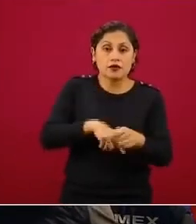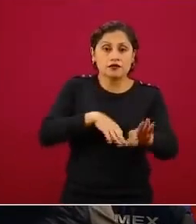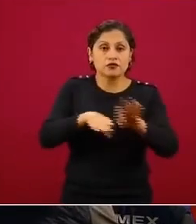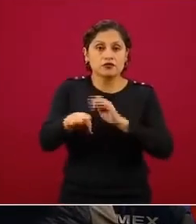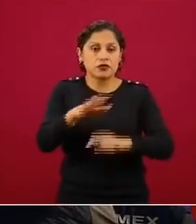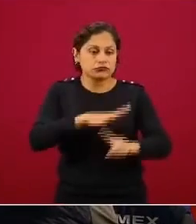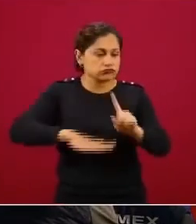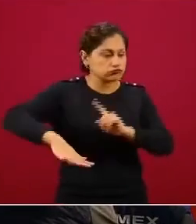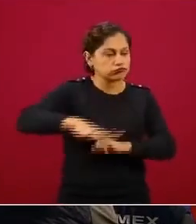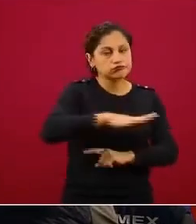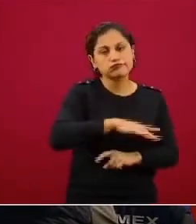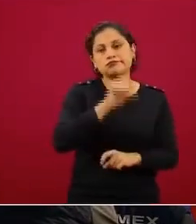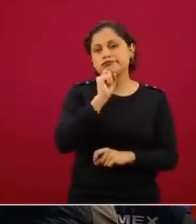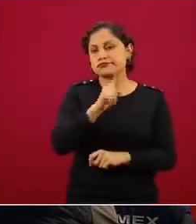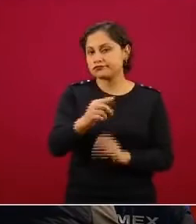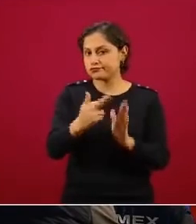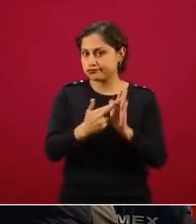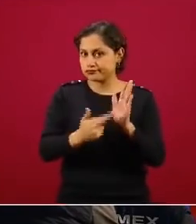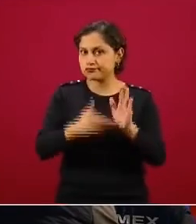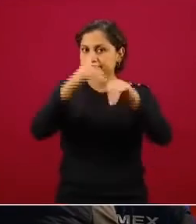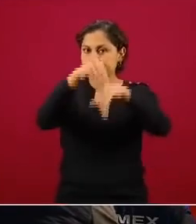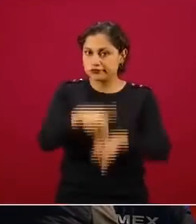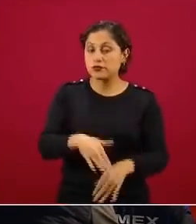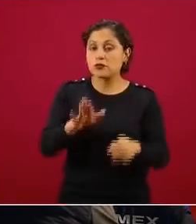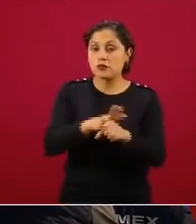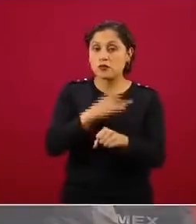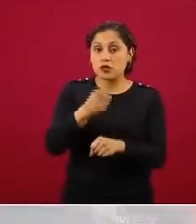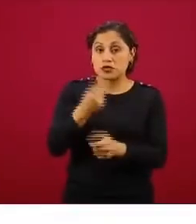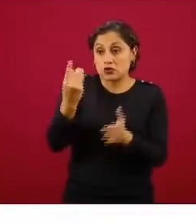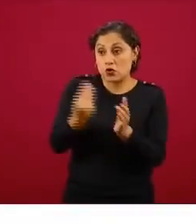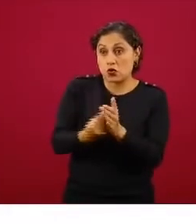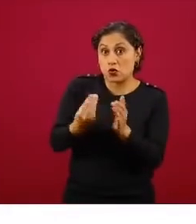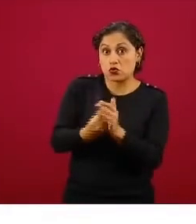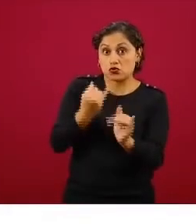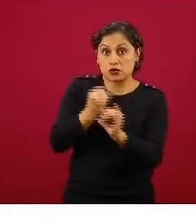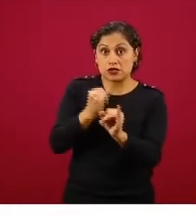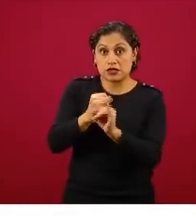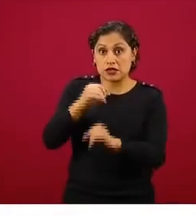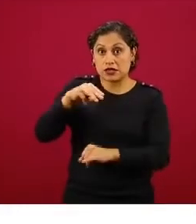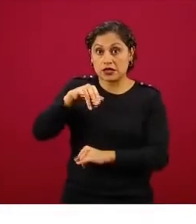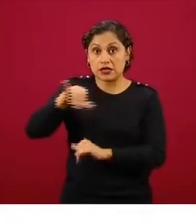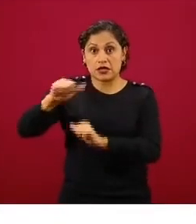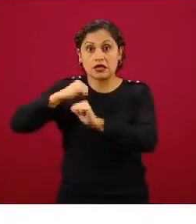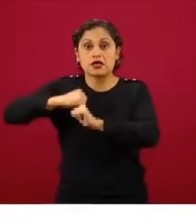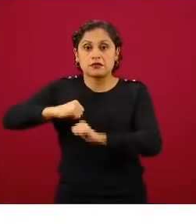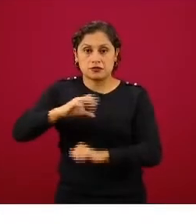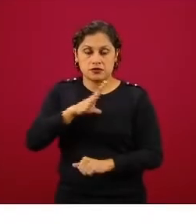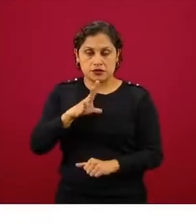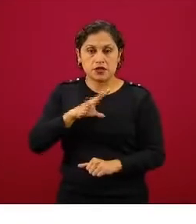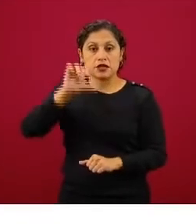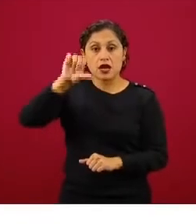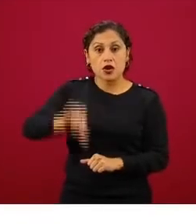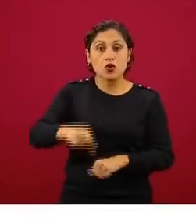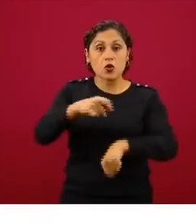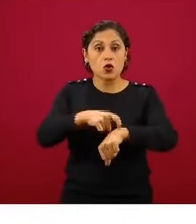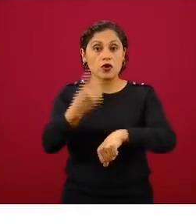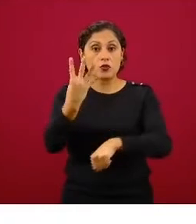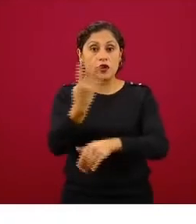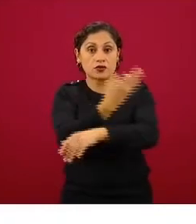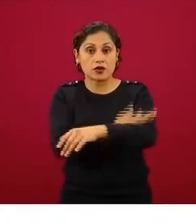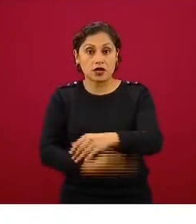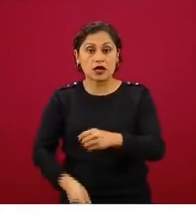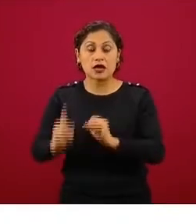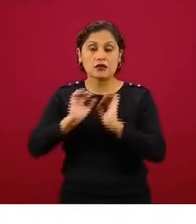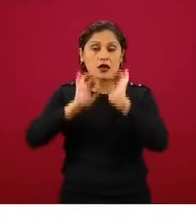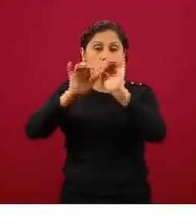seguimos invitando a estos cursos en línea del Seguro Social. Hoy a las cuatro de la tarde fue el primero sobre el entorno laboral, tuvo